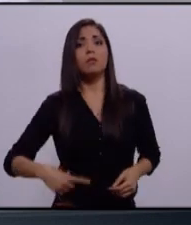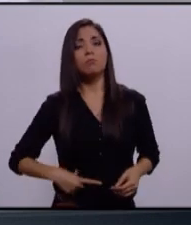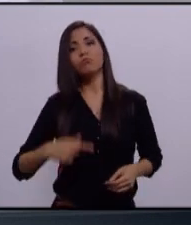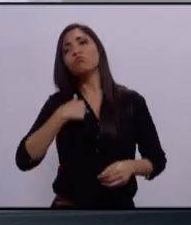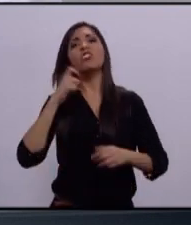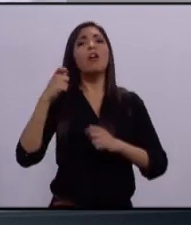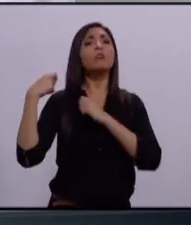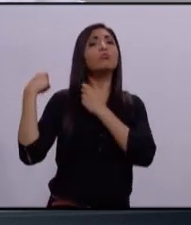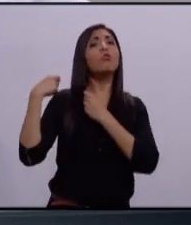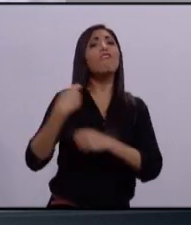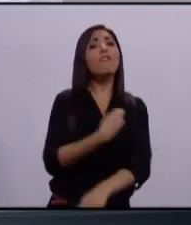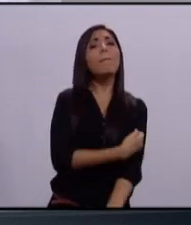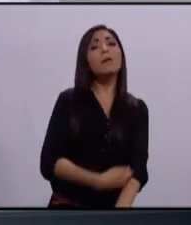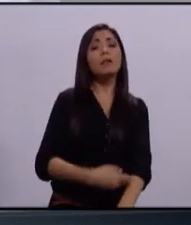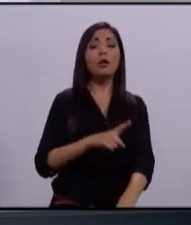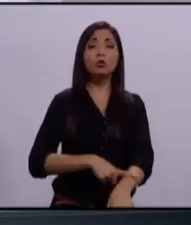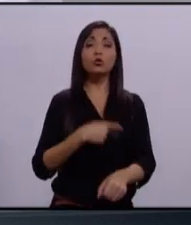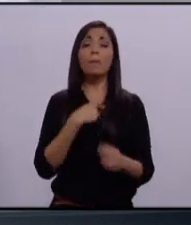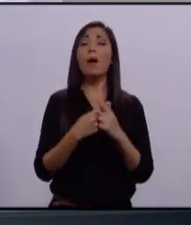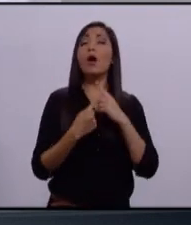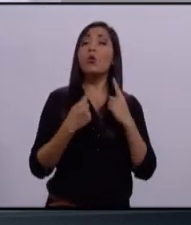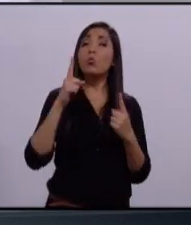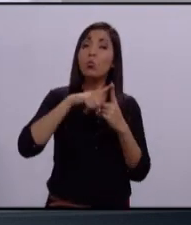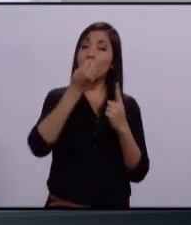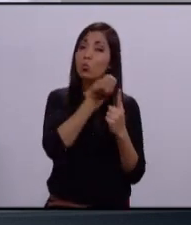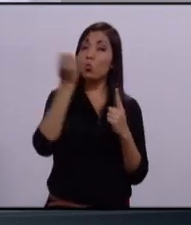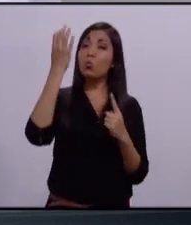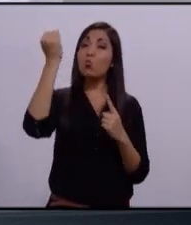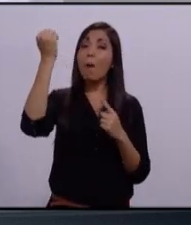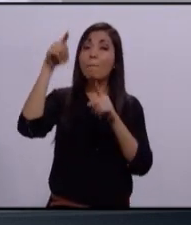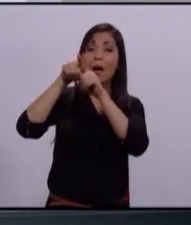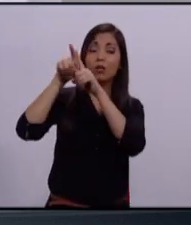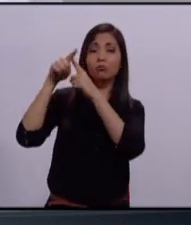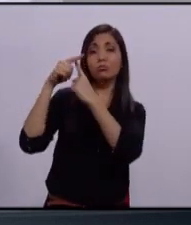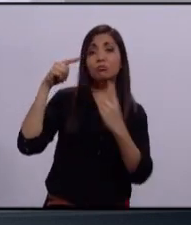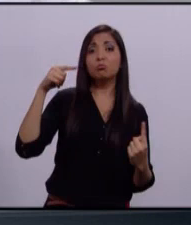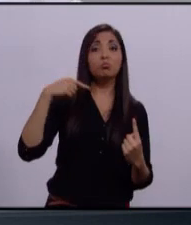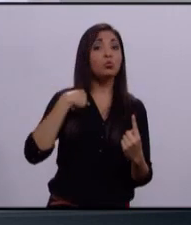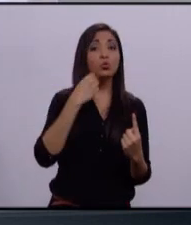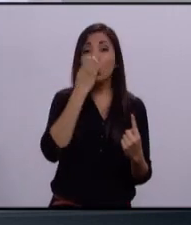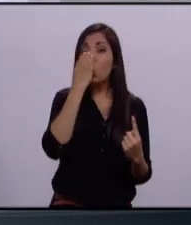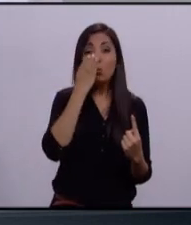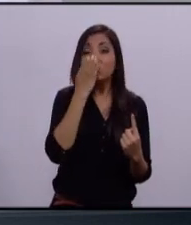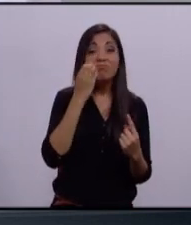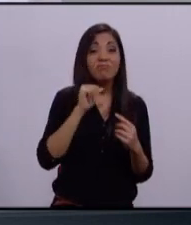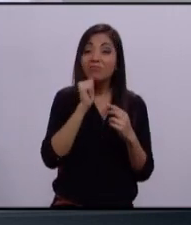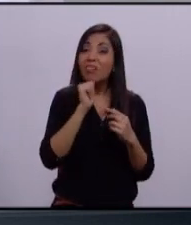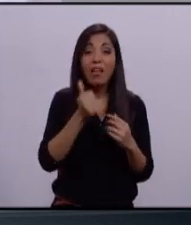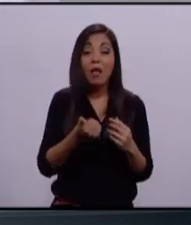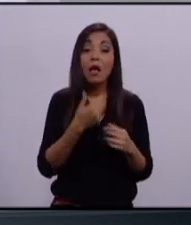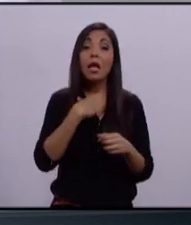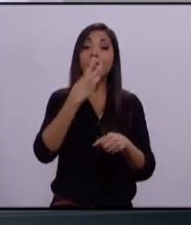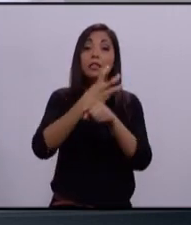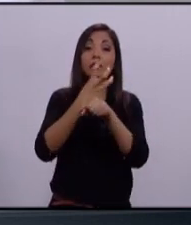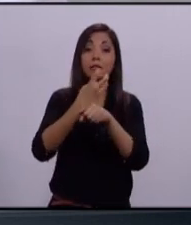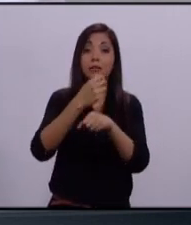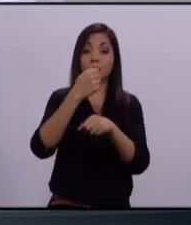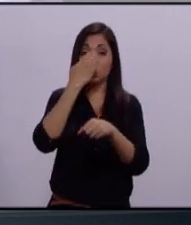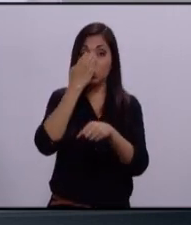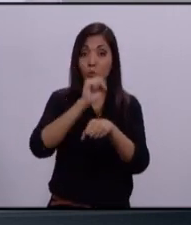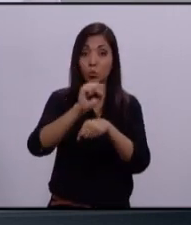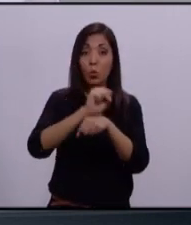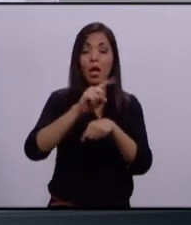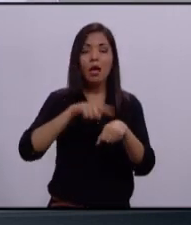humilde. Soy el más chico de nueve hermanos. Soy un tipo sin estudios. Estudié hasta tercero de primaria. Pero afortunadamente me